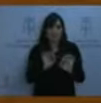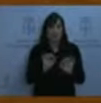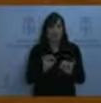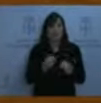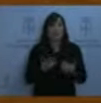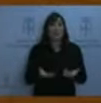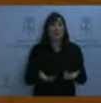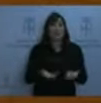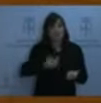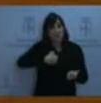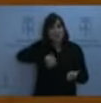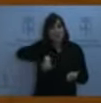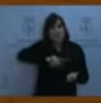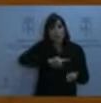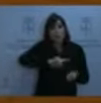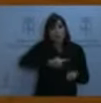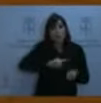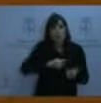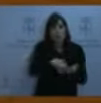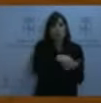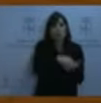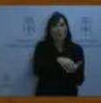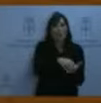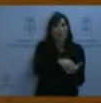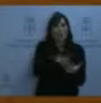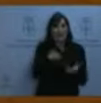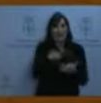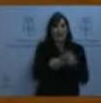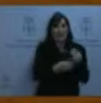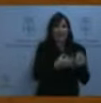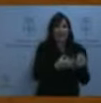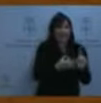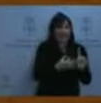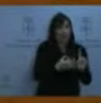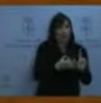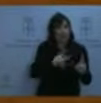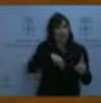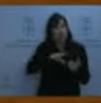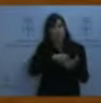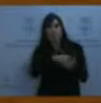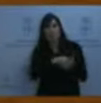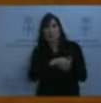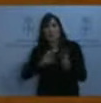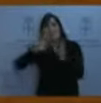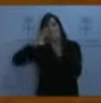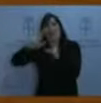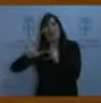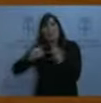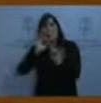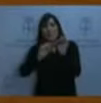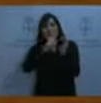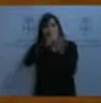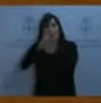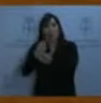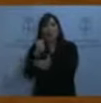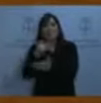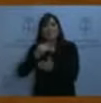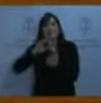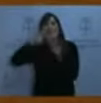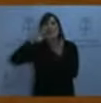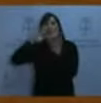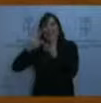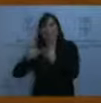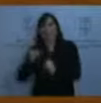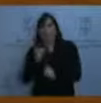sino el cómo. El cómo se calcula eso. Miren, en primer lugar, ¿cómo se ha aprobado esto? Por lectura única,